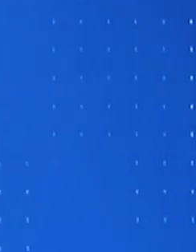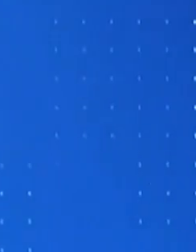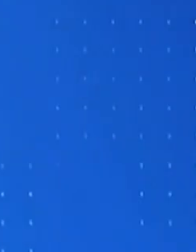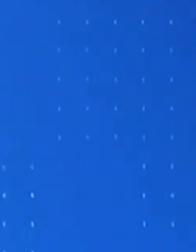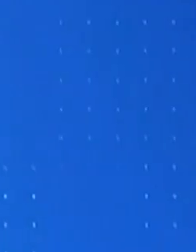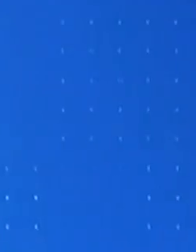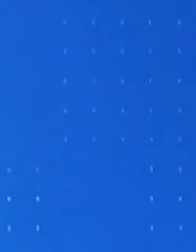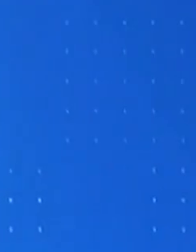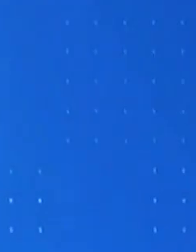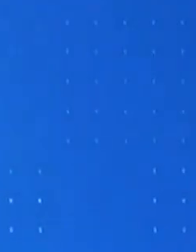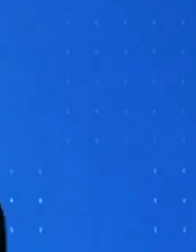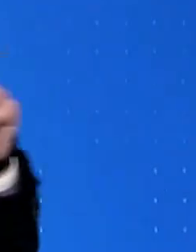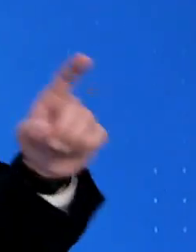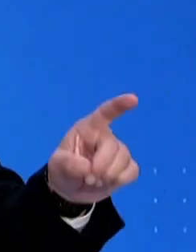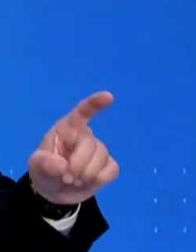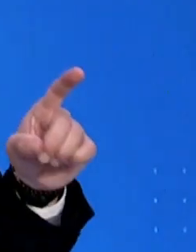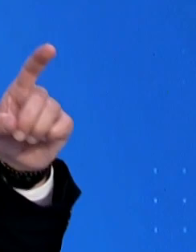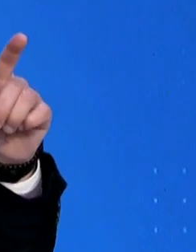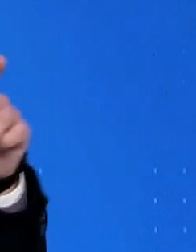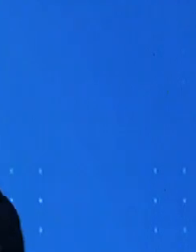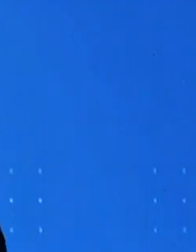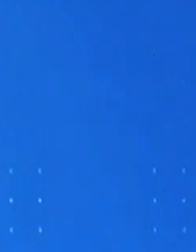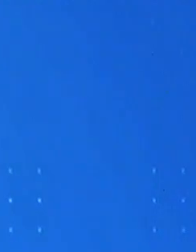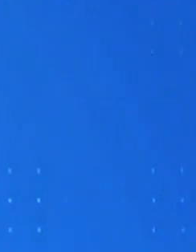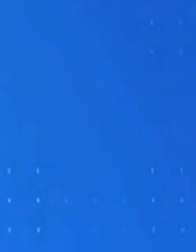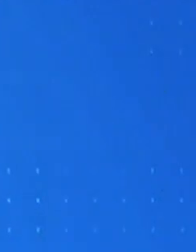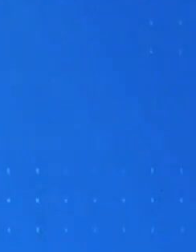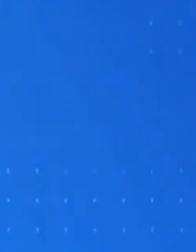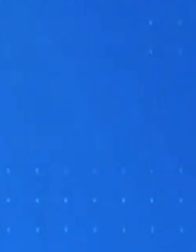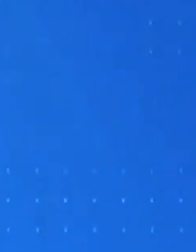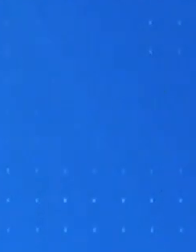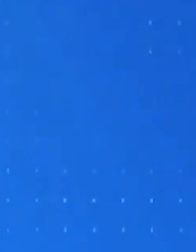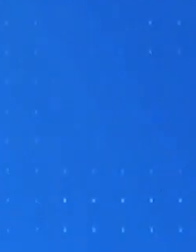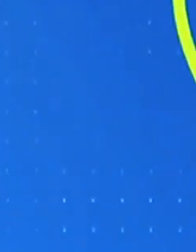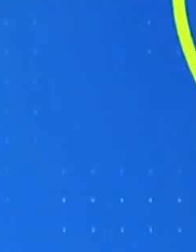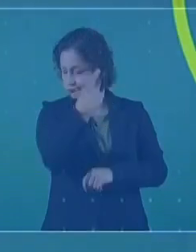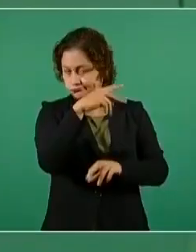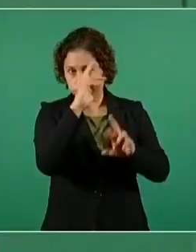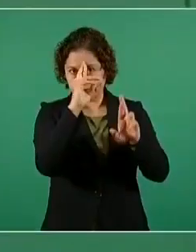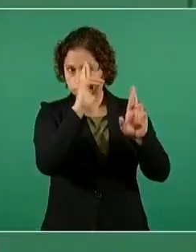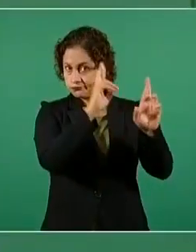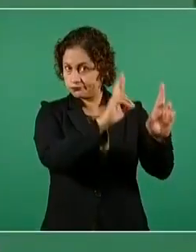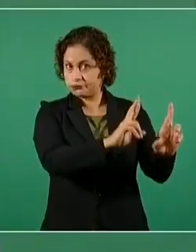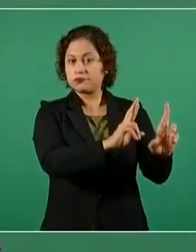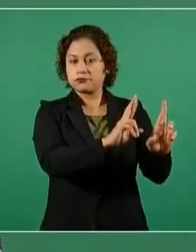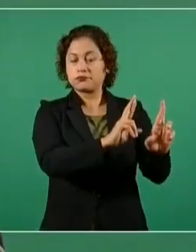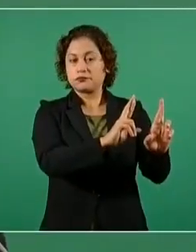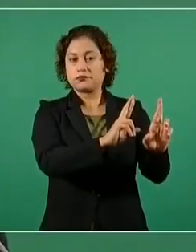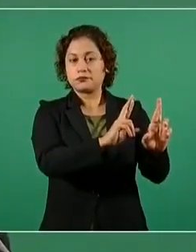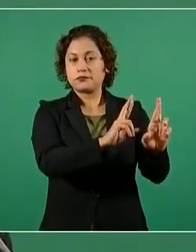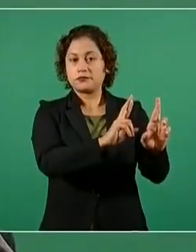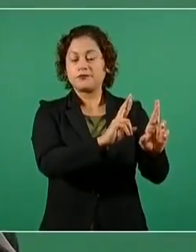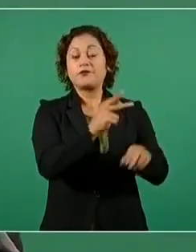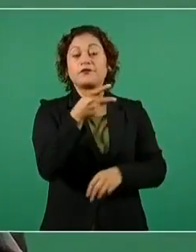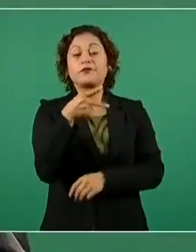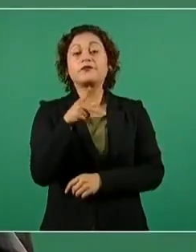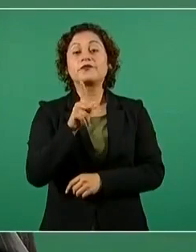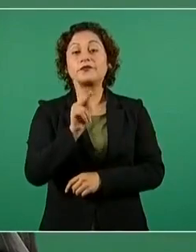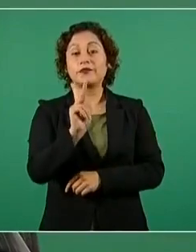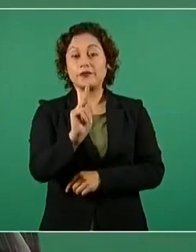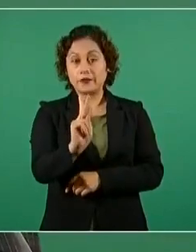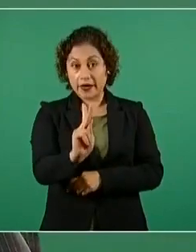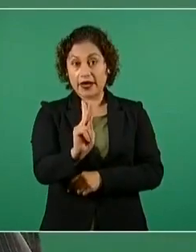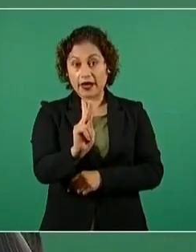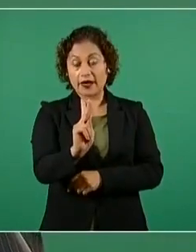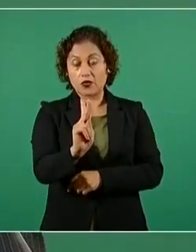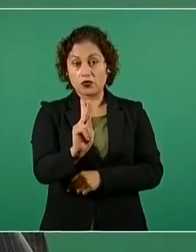hacia México, mismo que ha terminado en manos de la delincuencia en nuestro país. La forma en que se fabrican